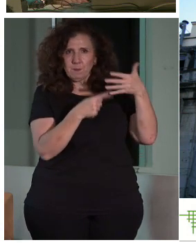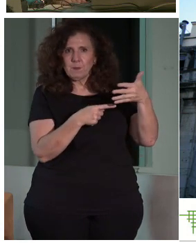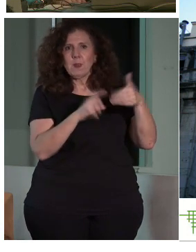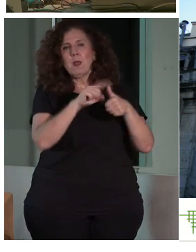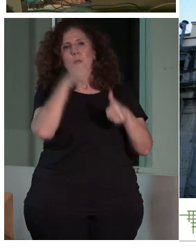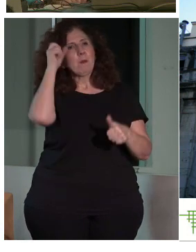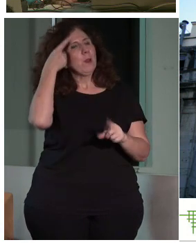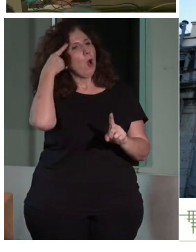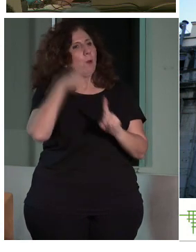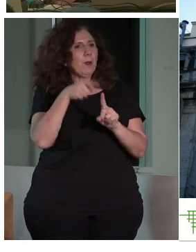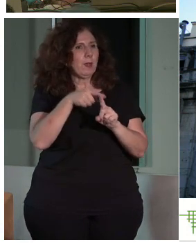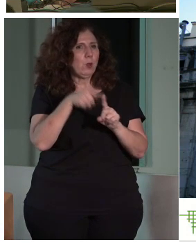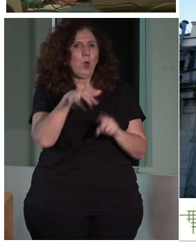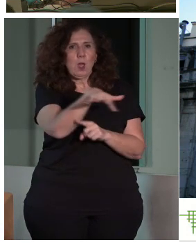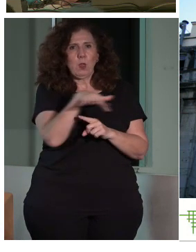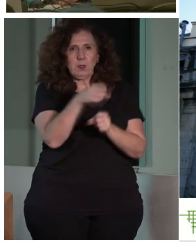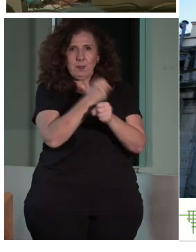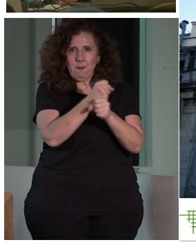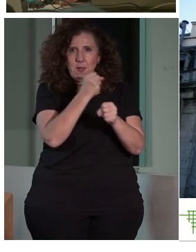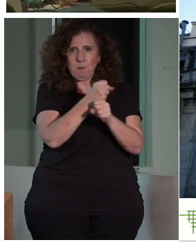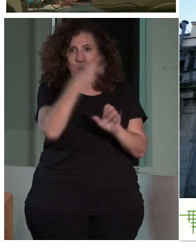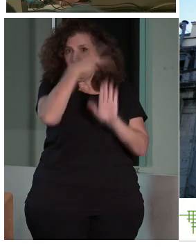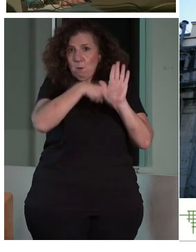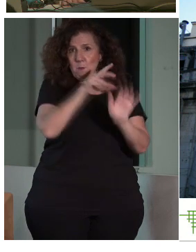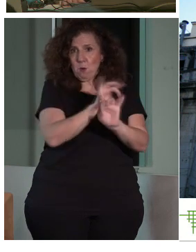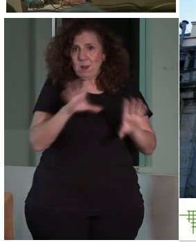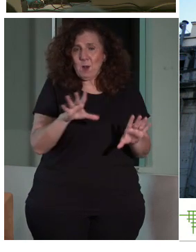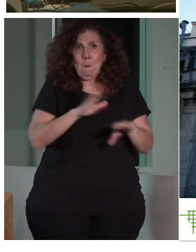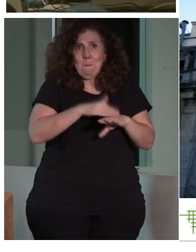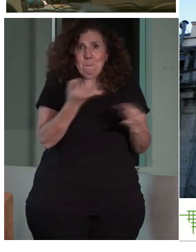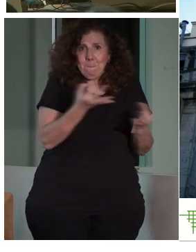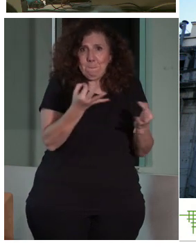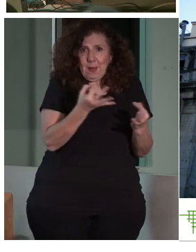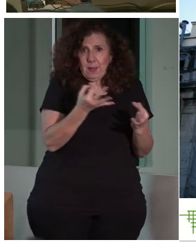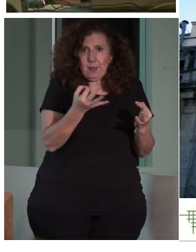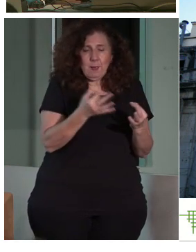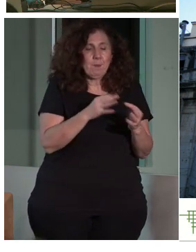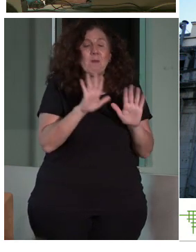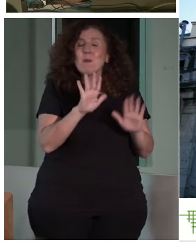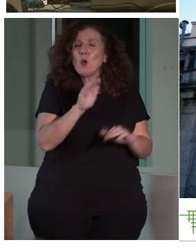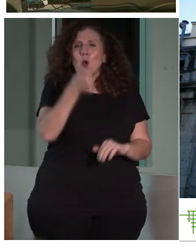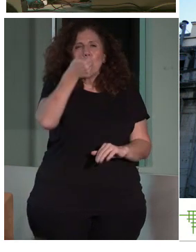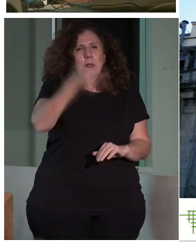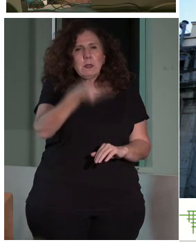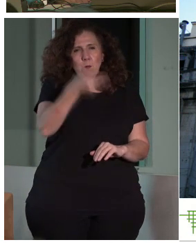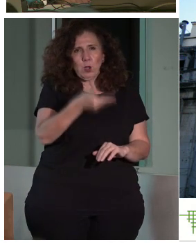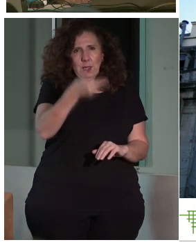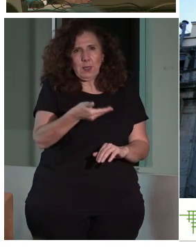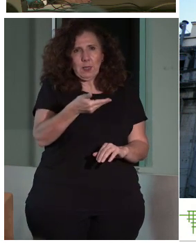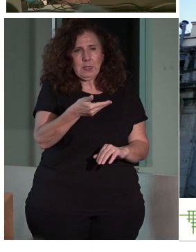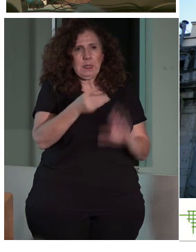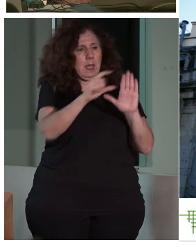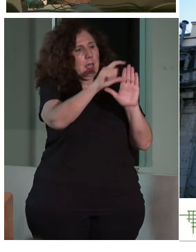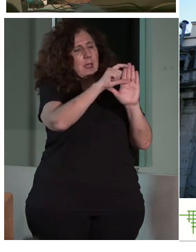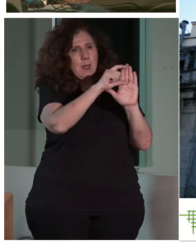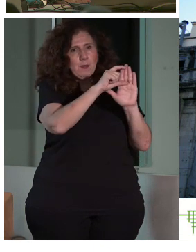campo de aplicación, ya os lo he dicho, es muy importante en una norma definida que va definido, pero el cuerpo real de esta norma son el capítulo tres